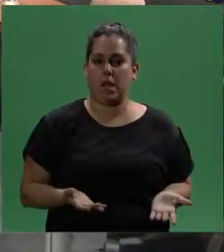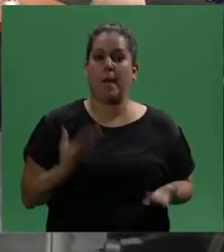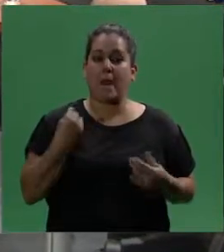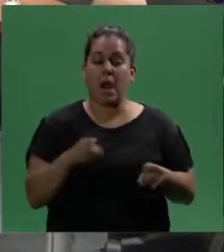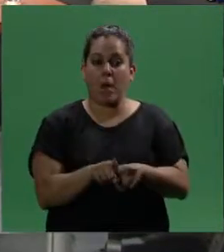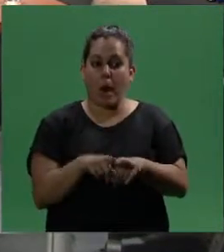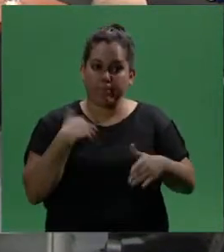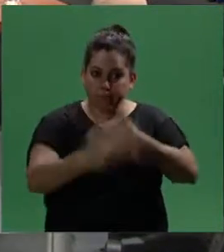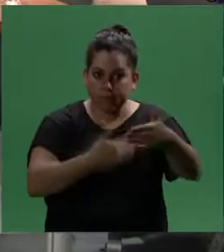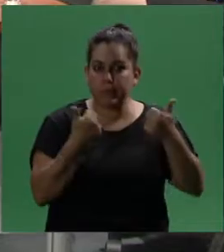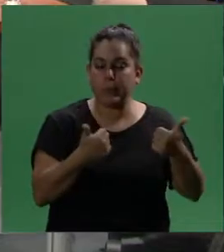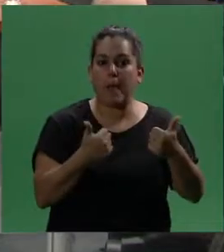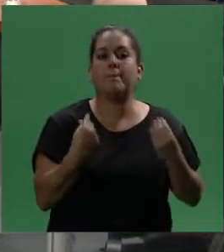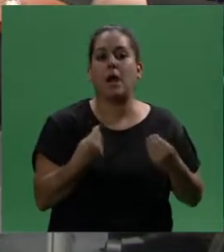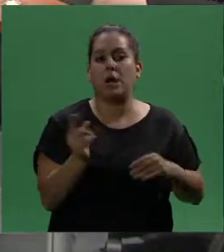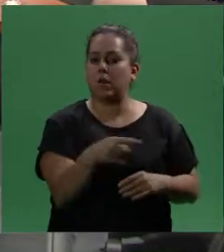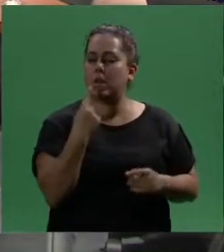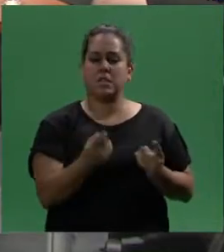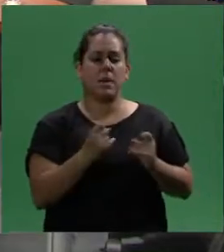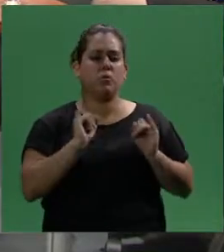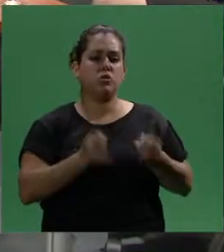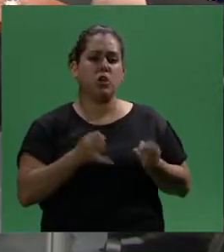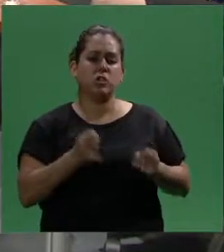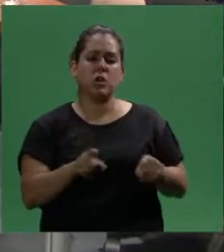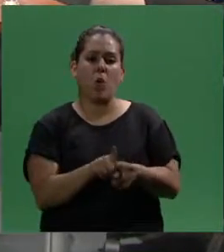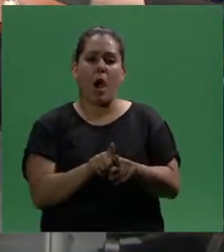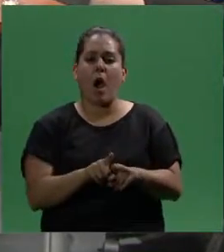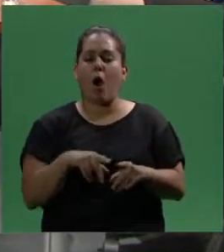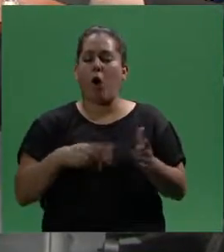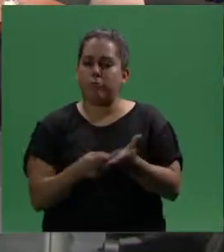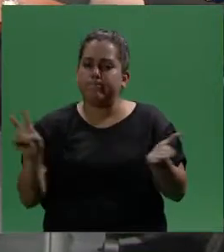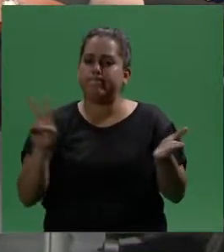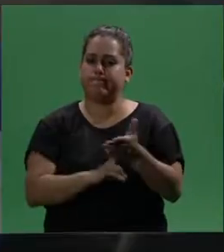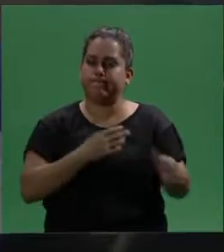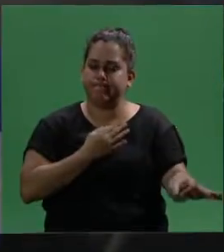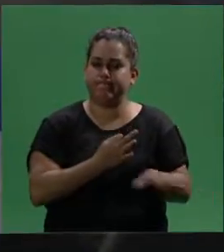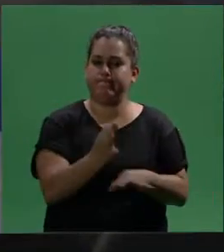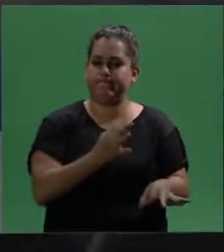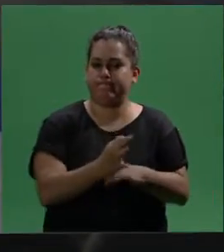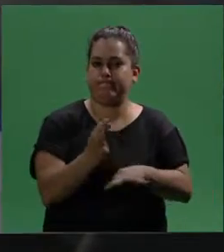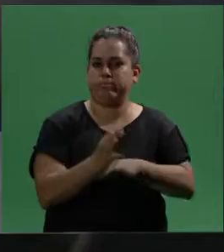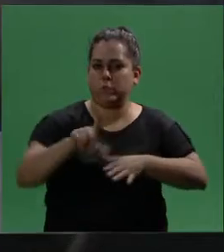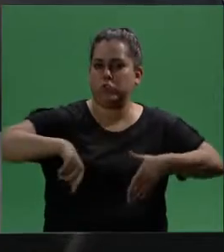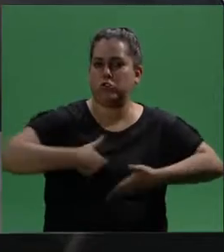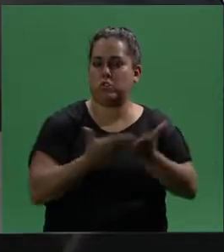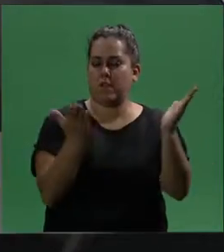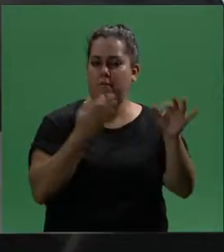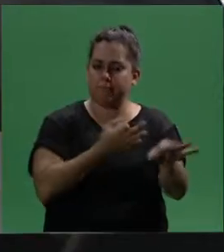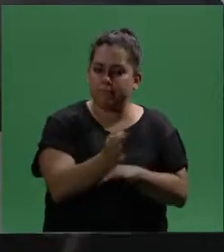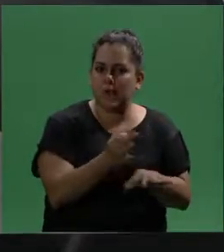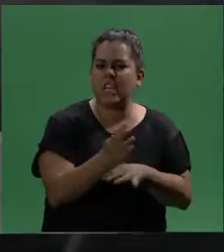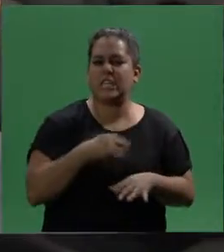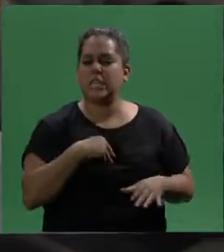poder ponerlo en práctica, necesitamos de alguna manera volver a educar a la sociedad